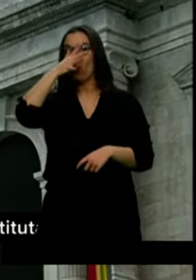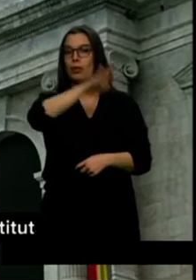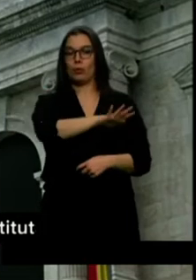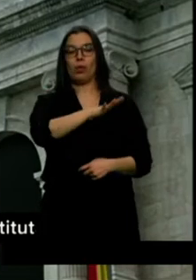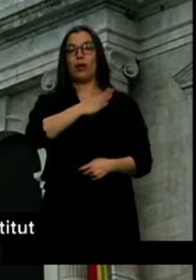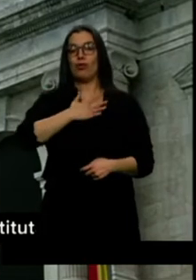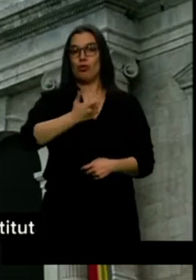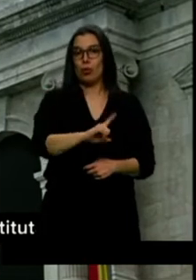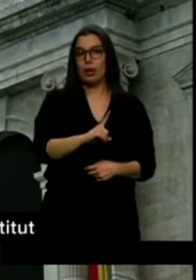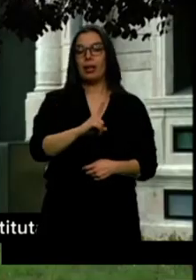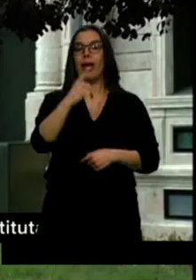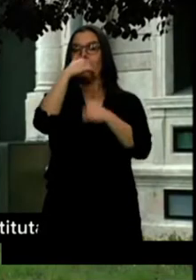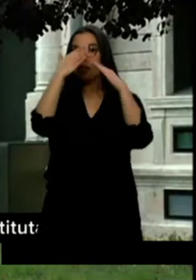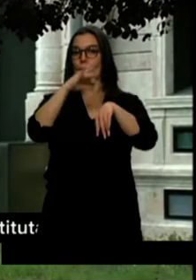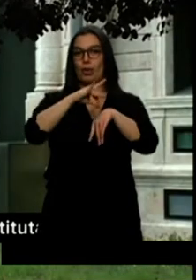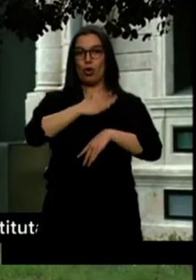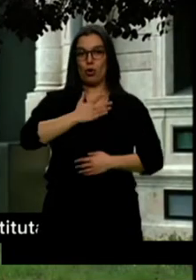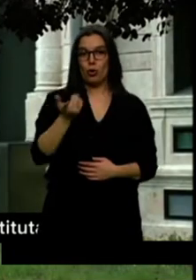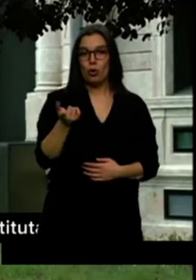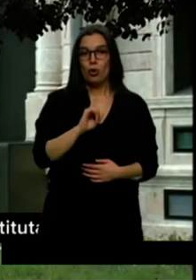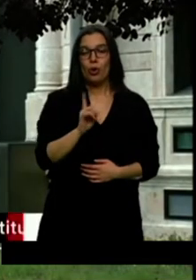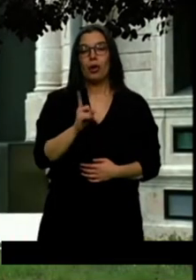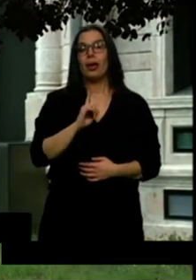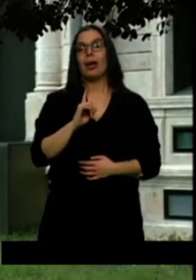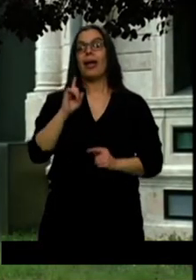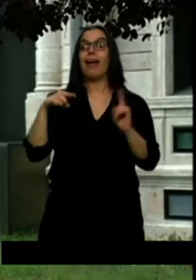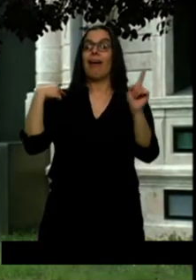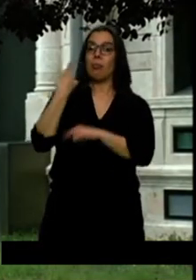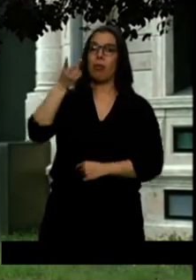servicios sanitarios, a los que no acudió hasta dos meses más tarde.